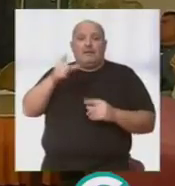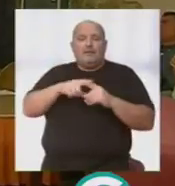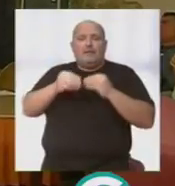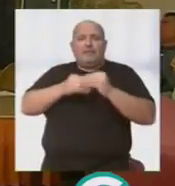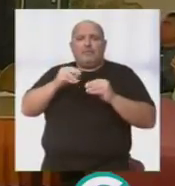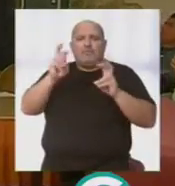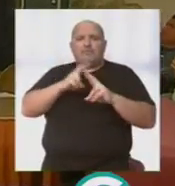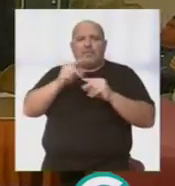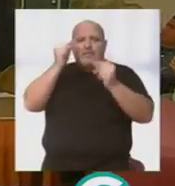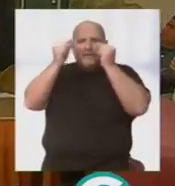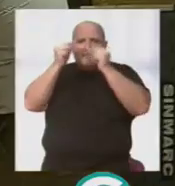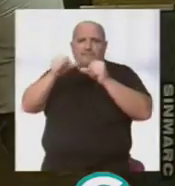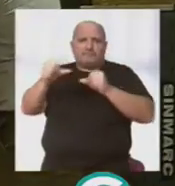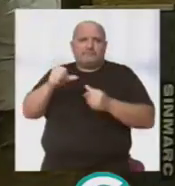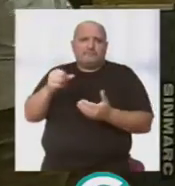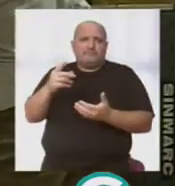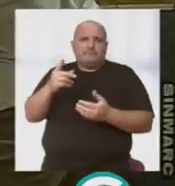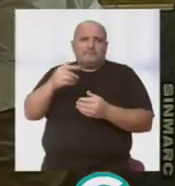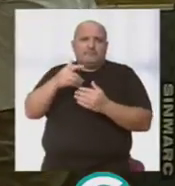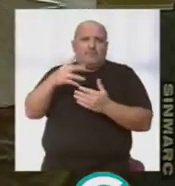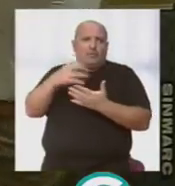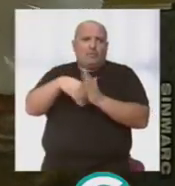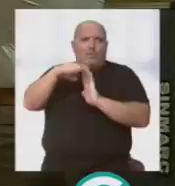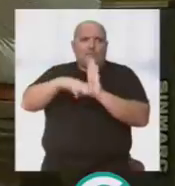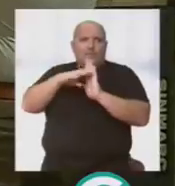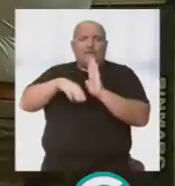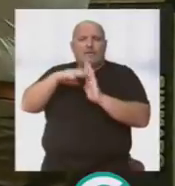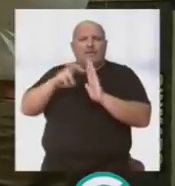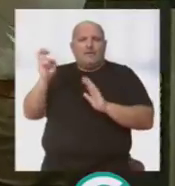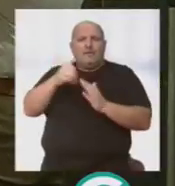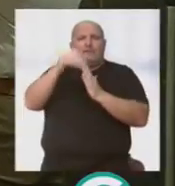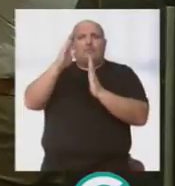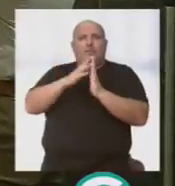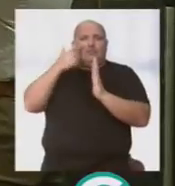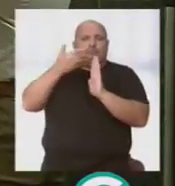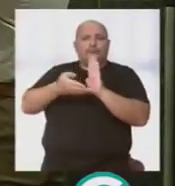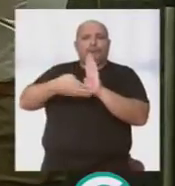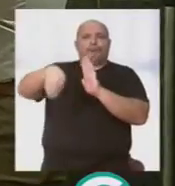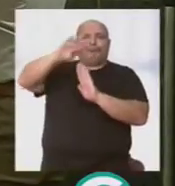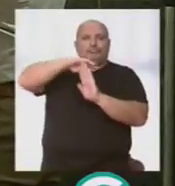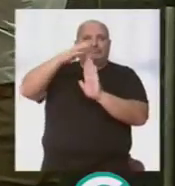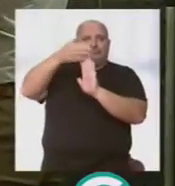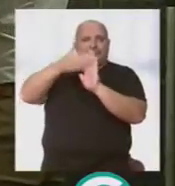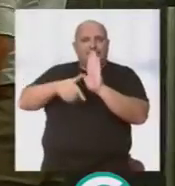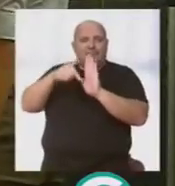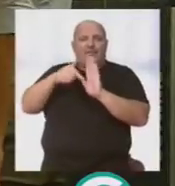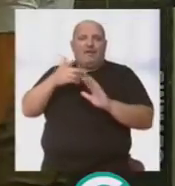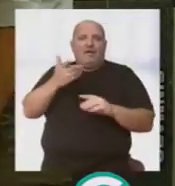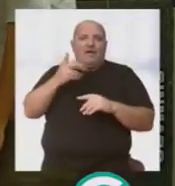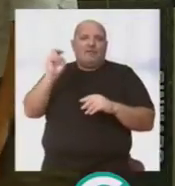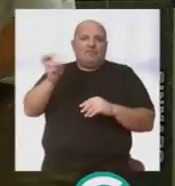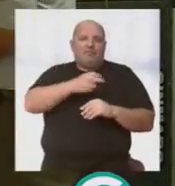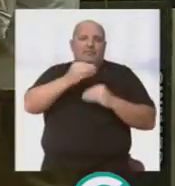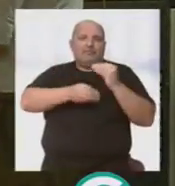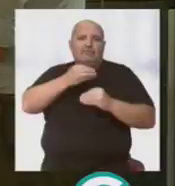iba a dar el detalle de todo lo que contiene la programación y sobre todo el descubrimiento de esa obra que estamos viendo. Ahí obra precisamente